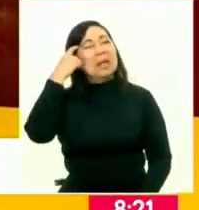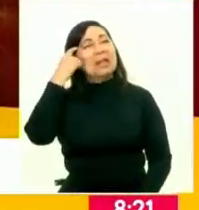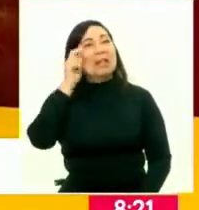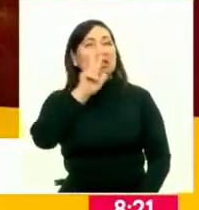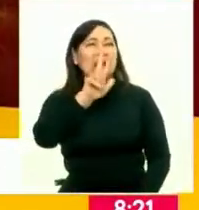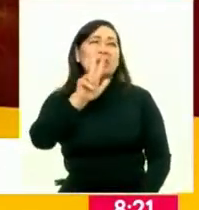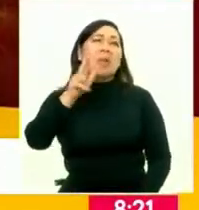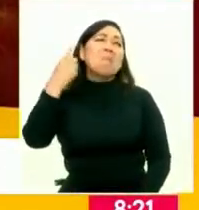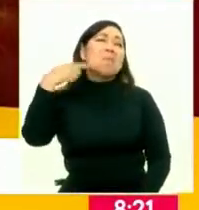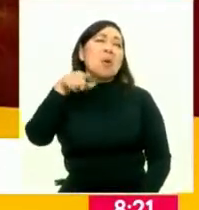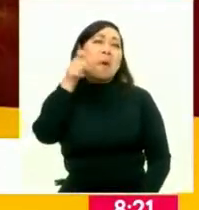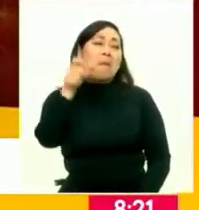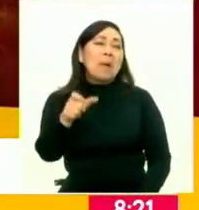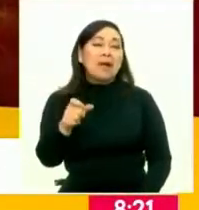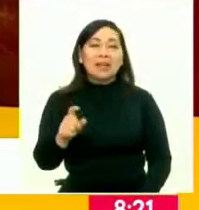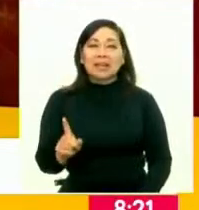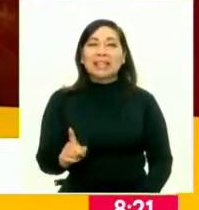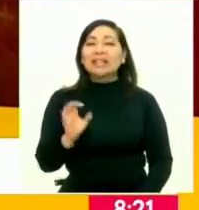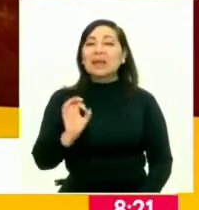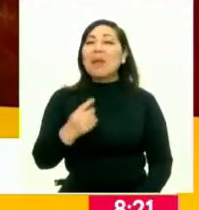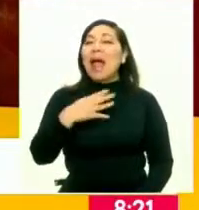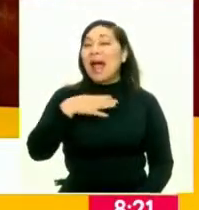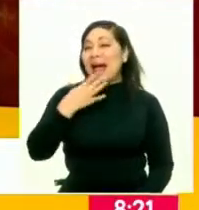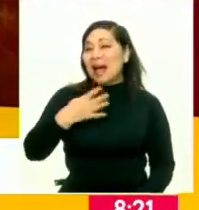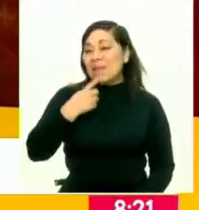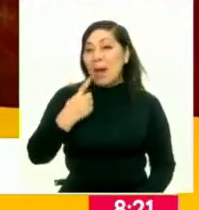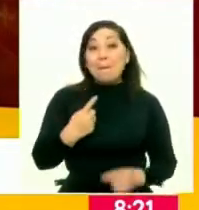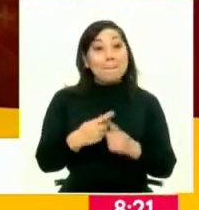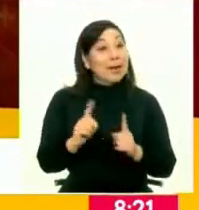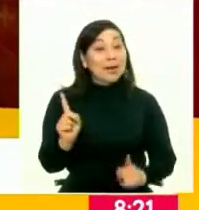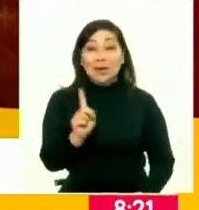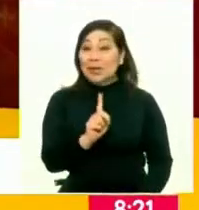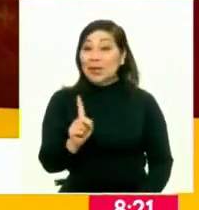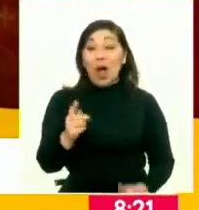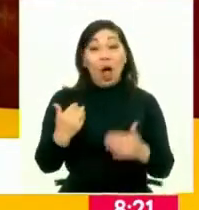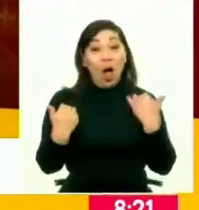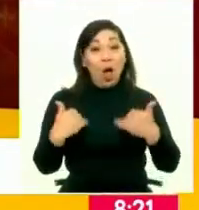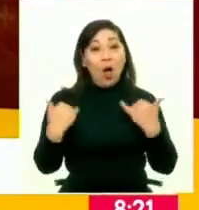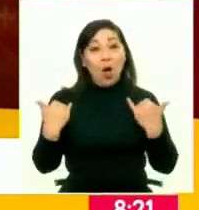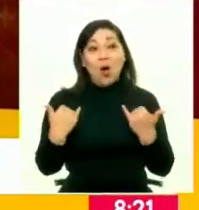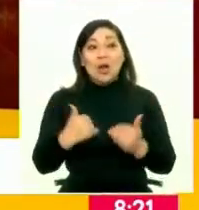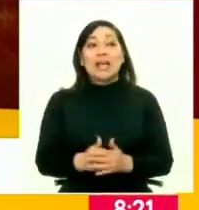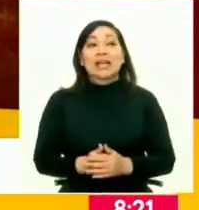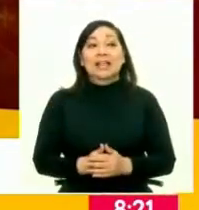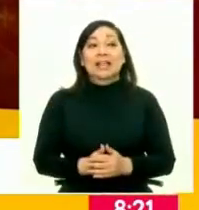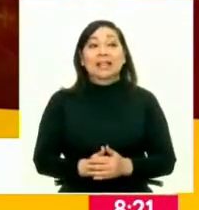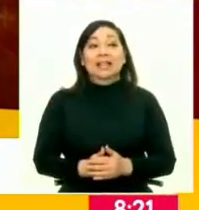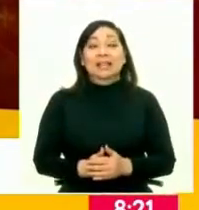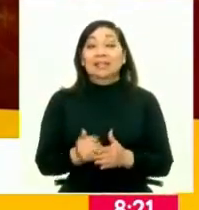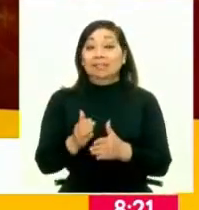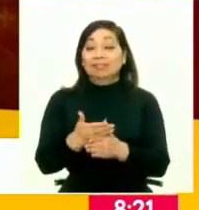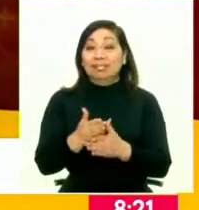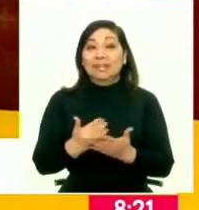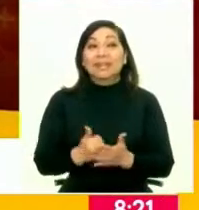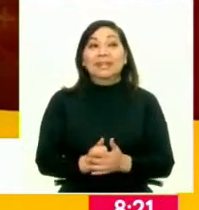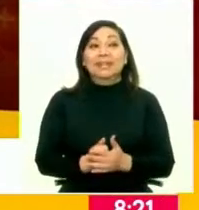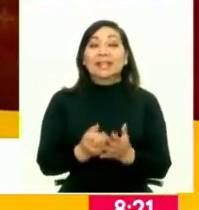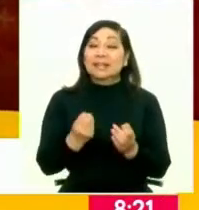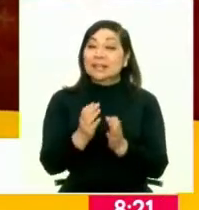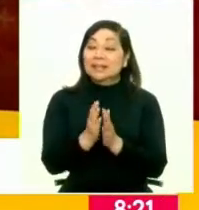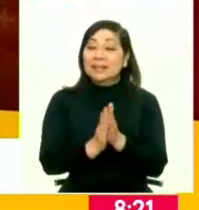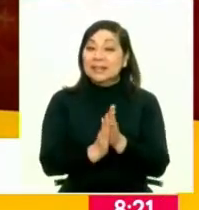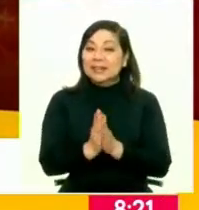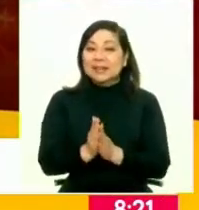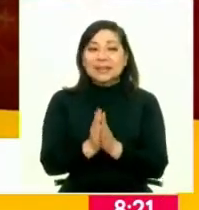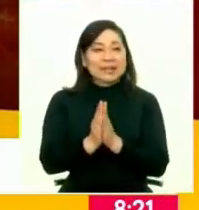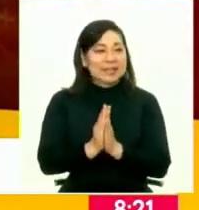33 millones de peruanos, que es lo que solemos decir, ¿no? Pero las cifras que nos han compartido, y quiero aprovechar